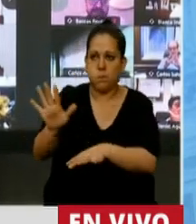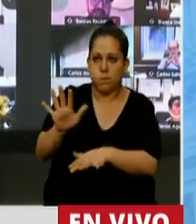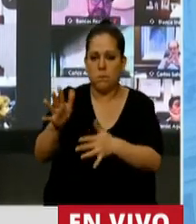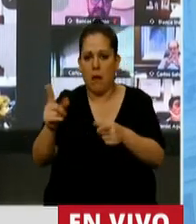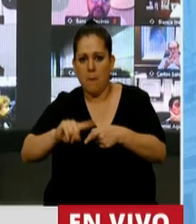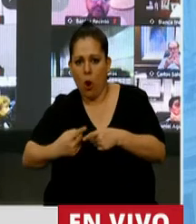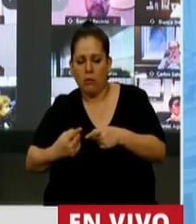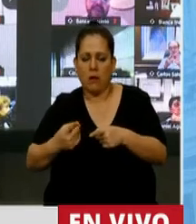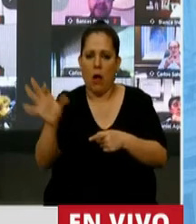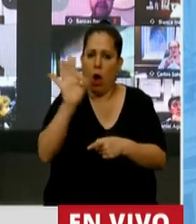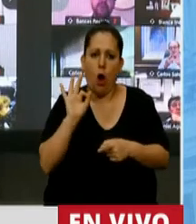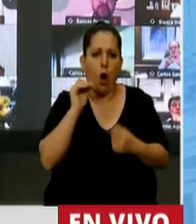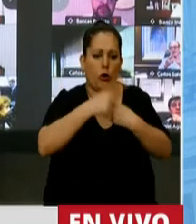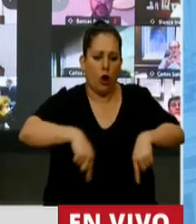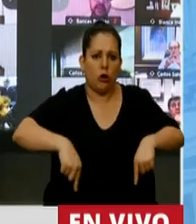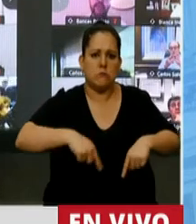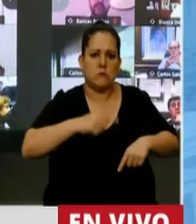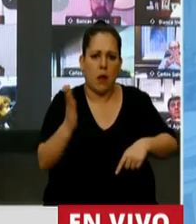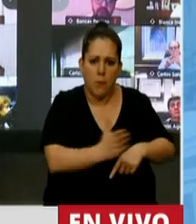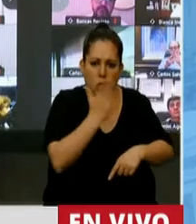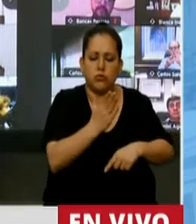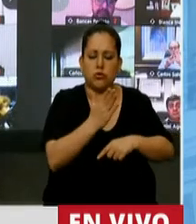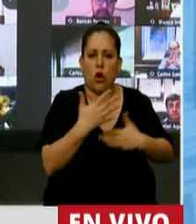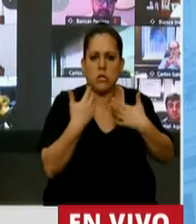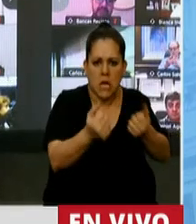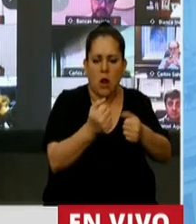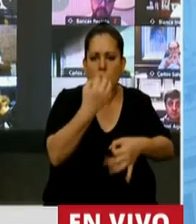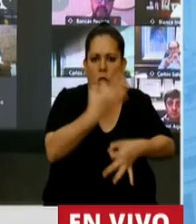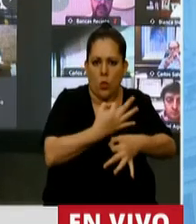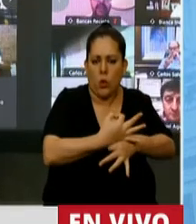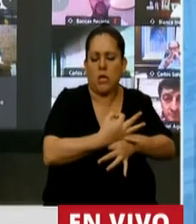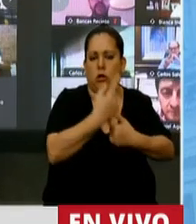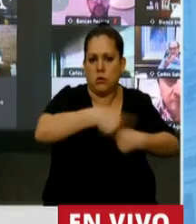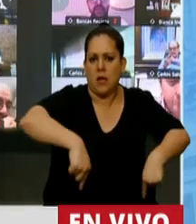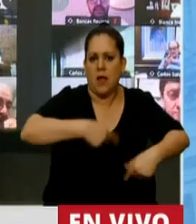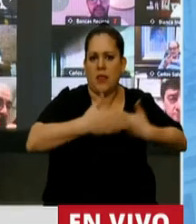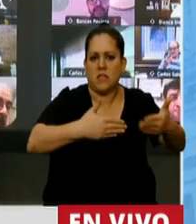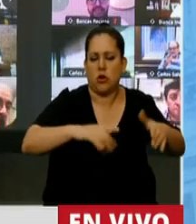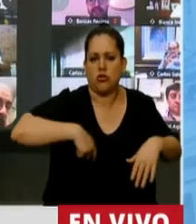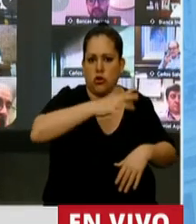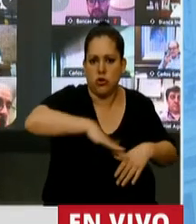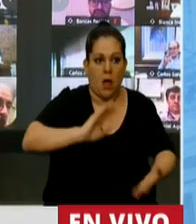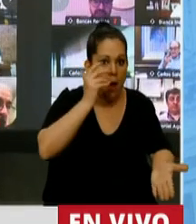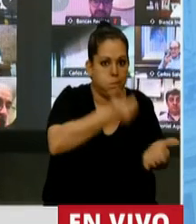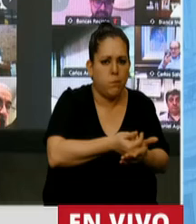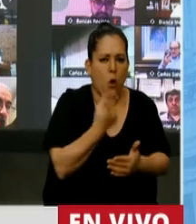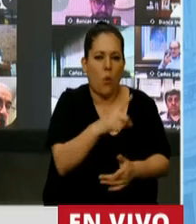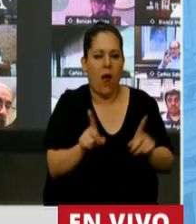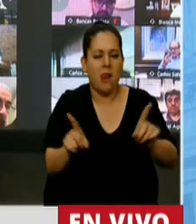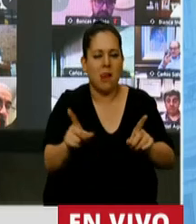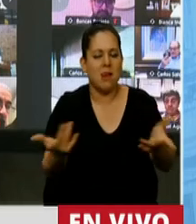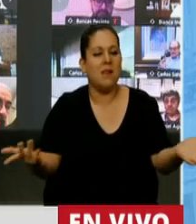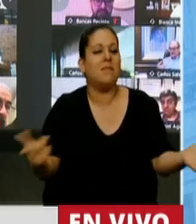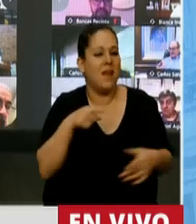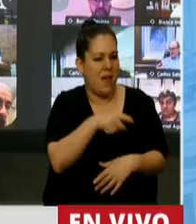a destinar más recursos en producción, empleo, salud, educación y desarrollo social. Y esto creo que es lo que está sucediendo